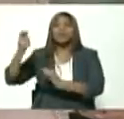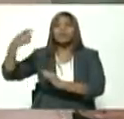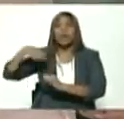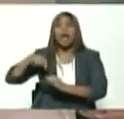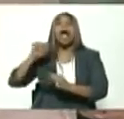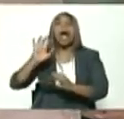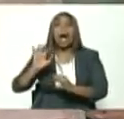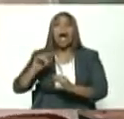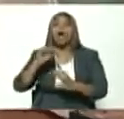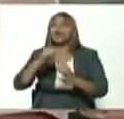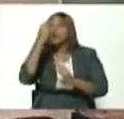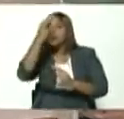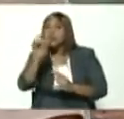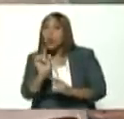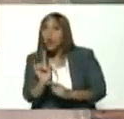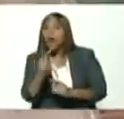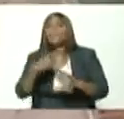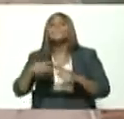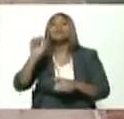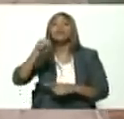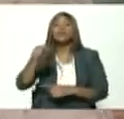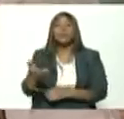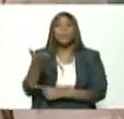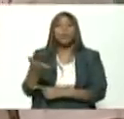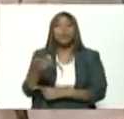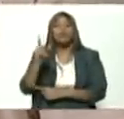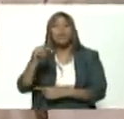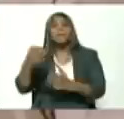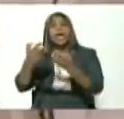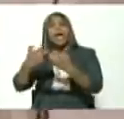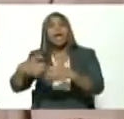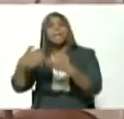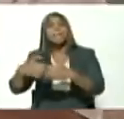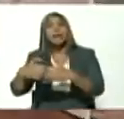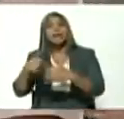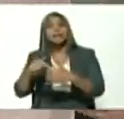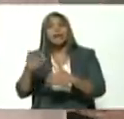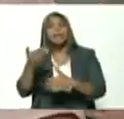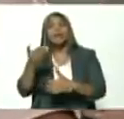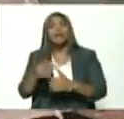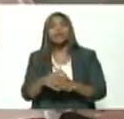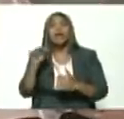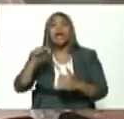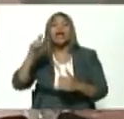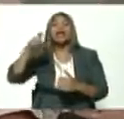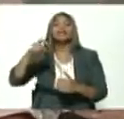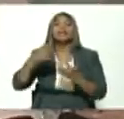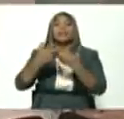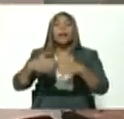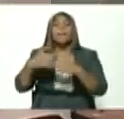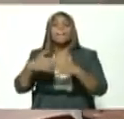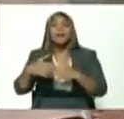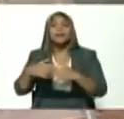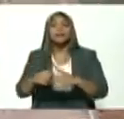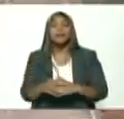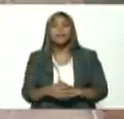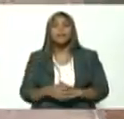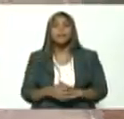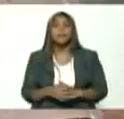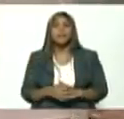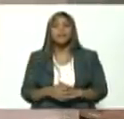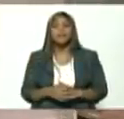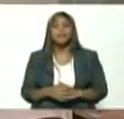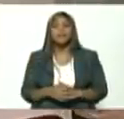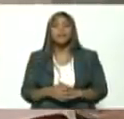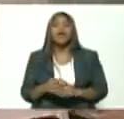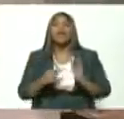importantes le puedo hablar de las empresas básicas la necesidad de las empresas básicas nos ha demostrado que tenemos